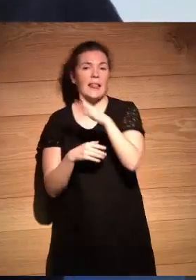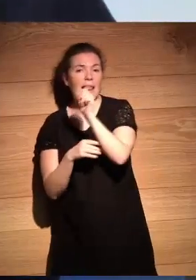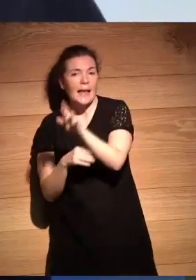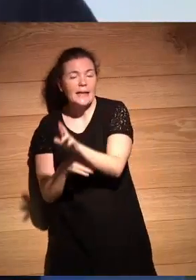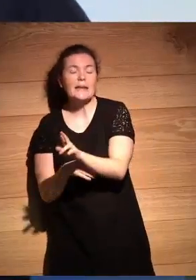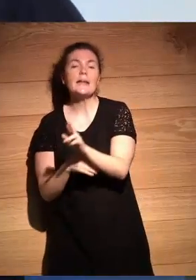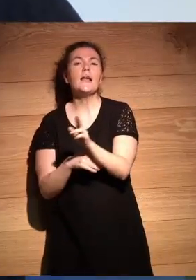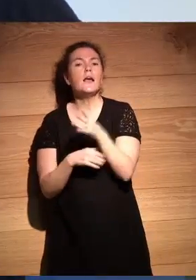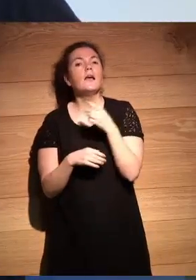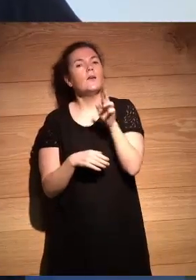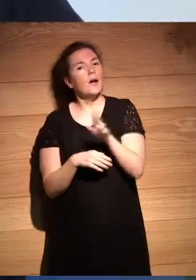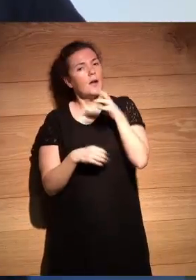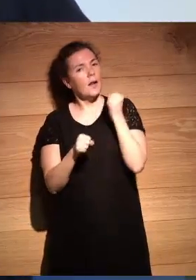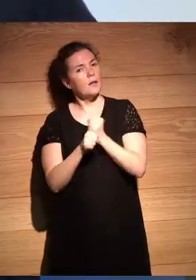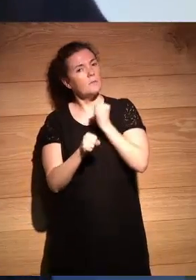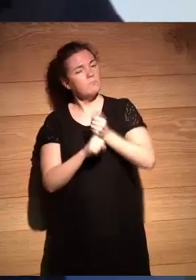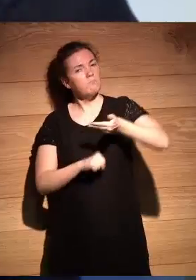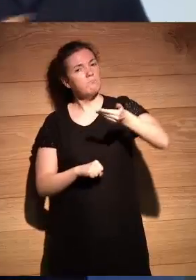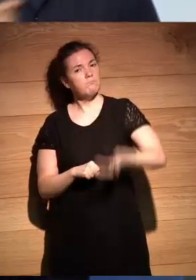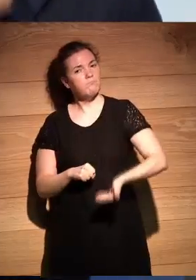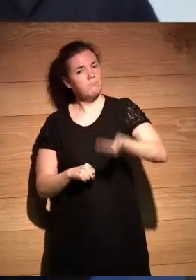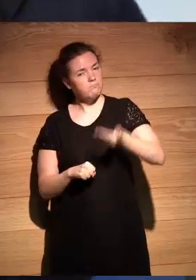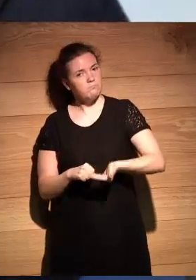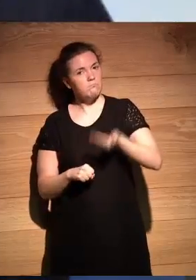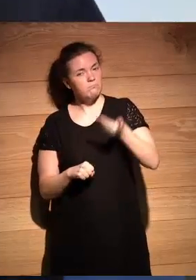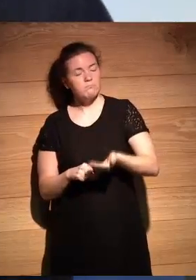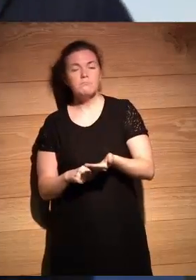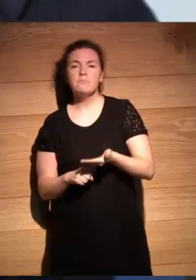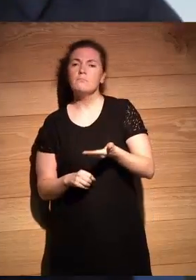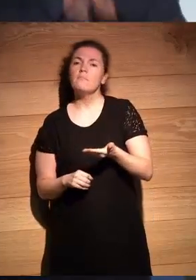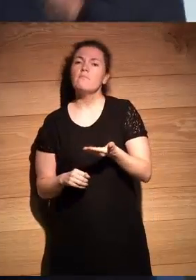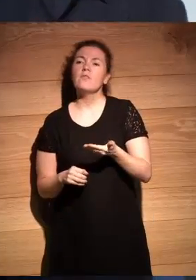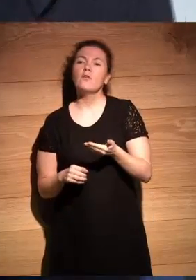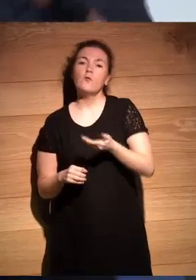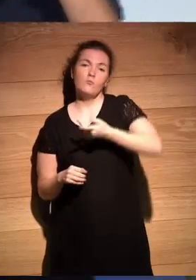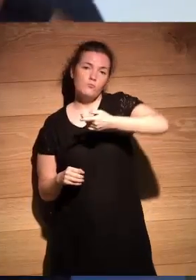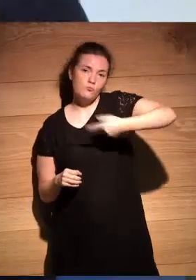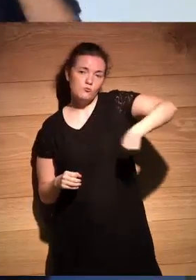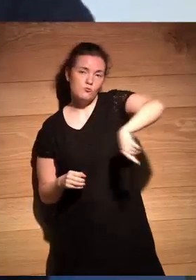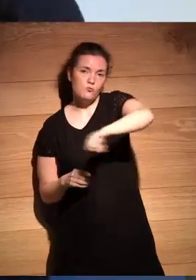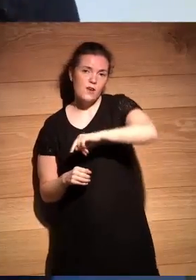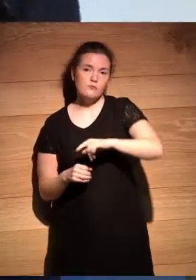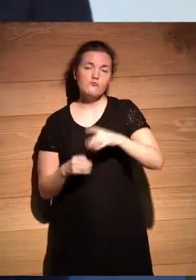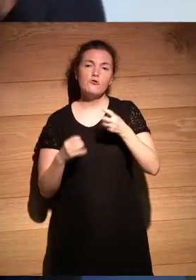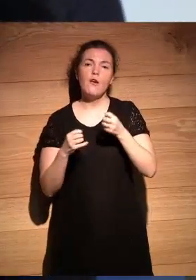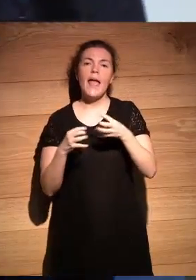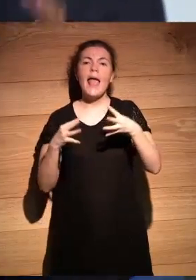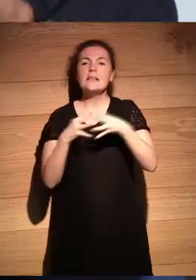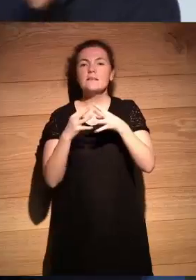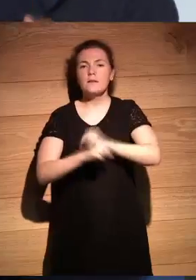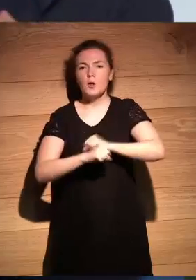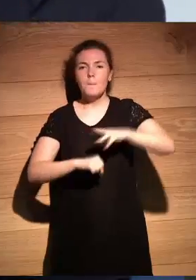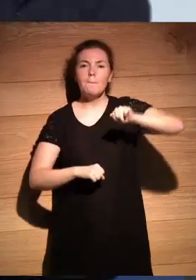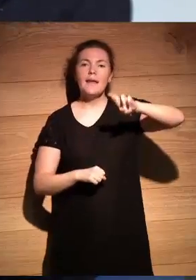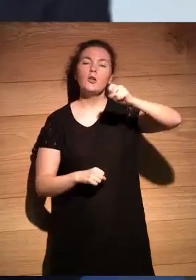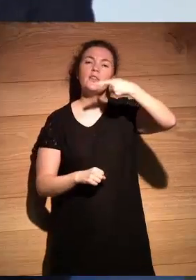reiterar el trabajo fundamental y destacabilísimo de nuestro esqueleto Mario Trigo trabajando